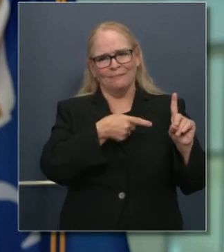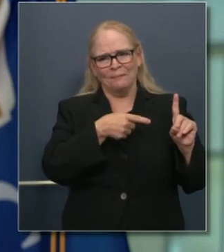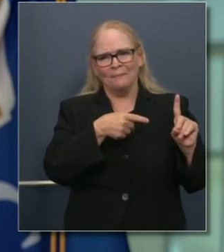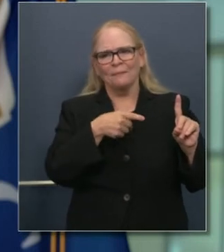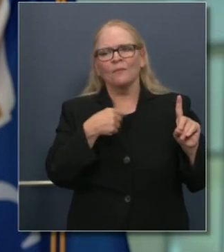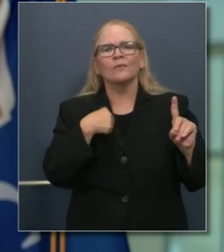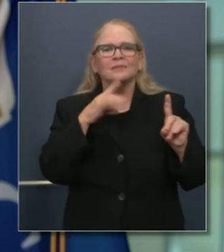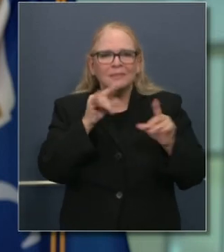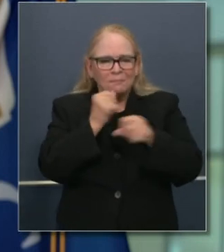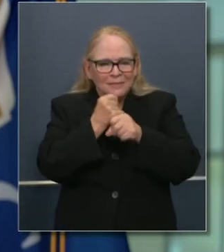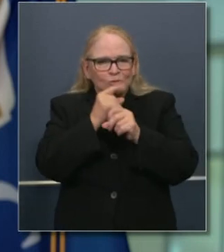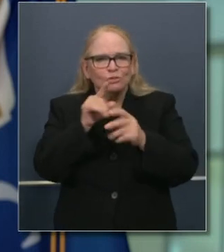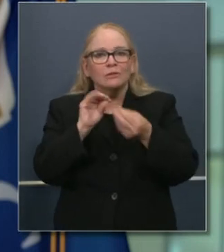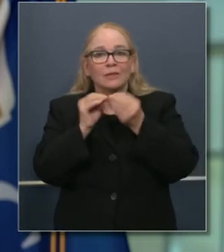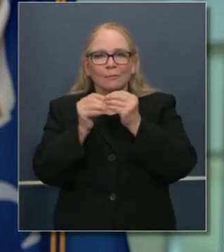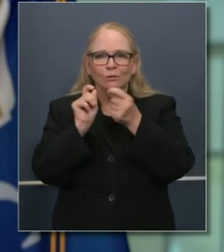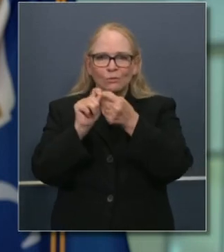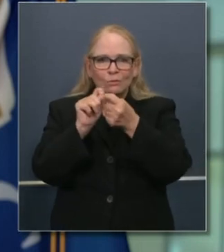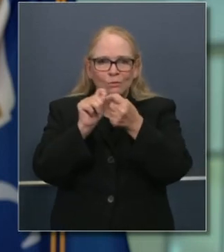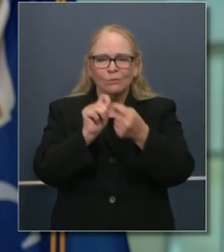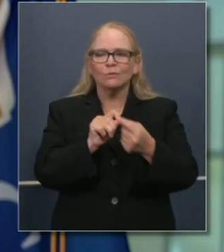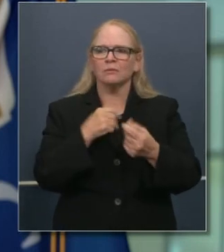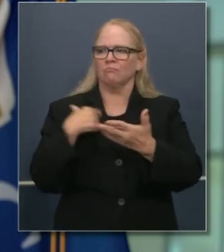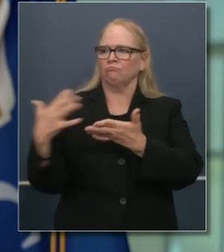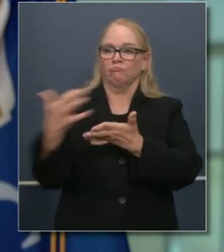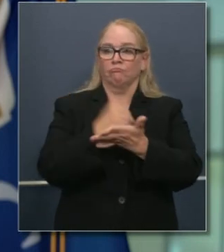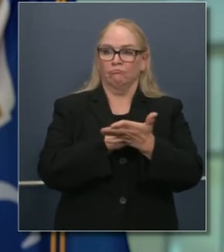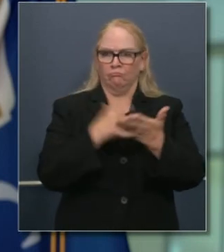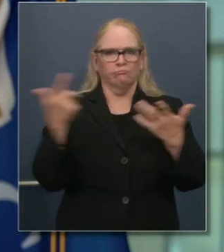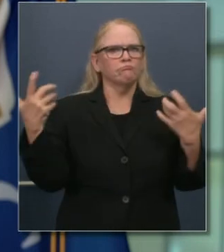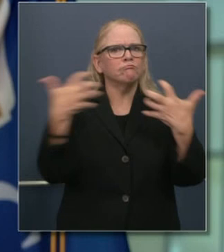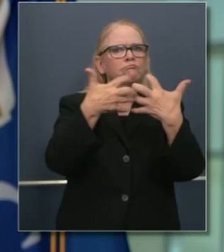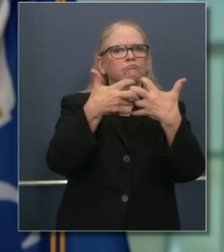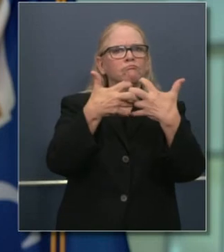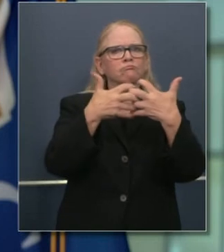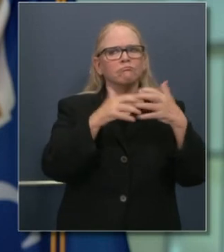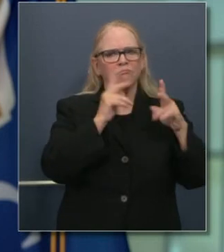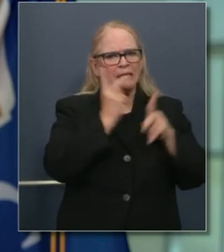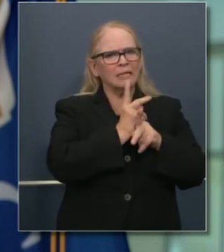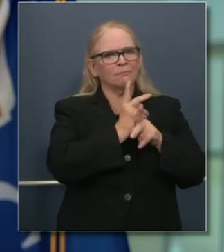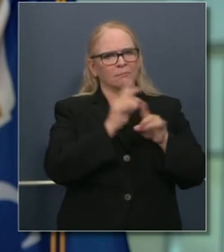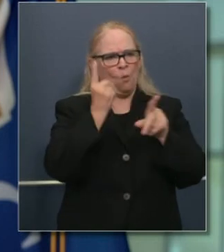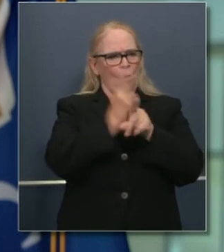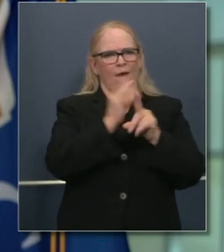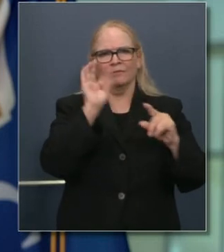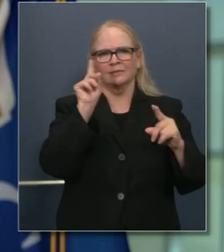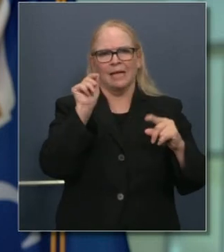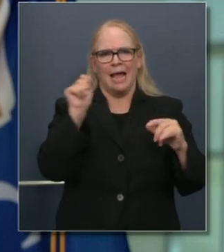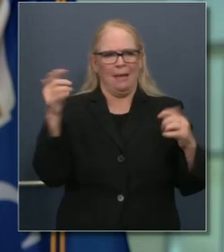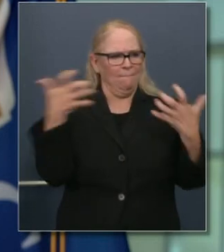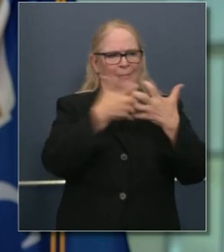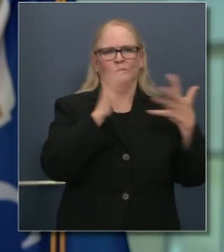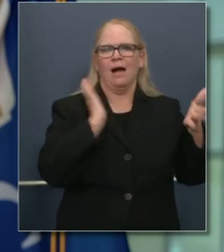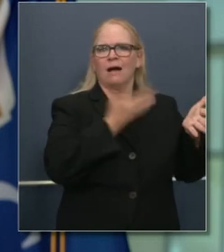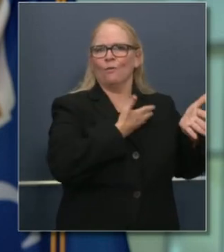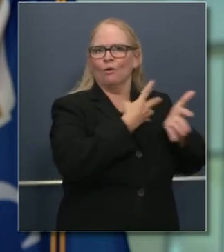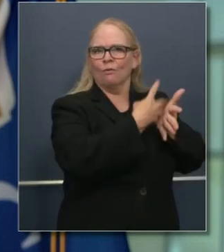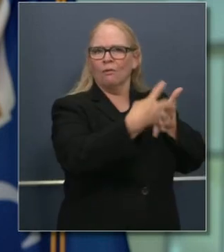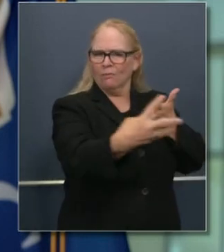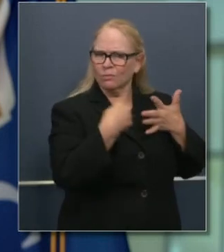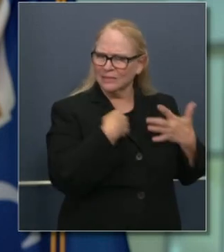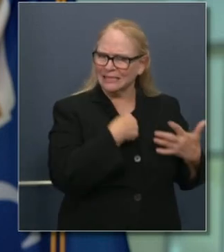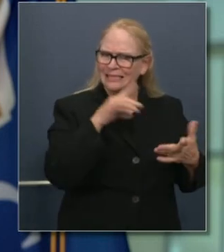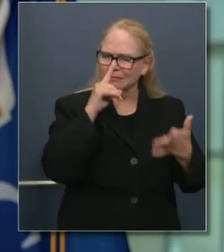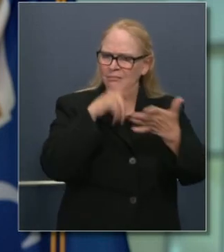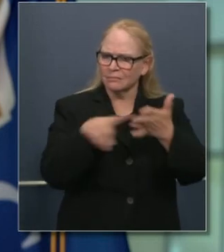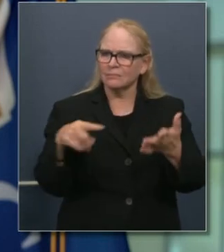de cuidados intensivos no mienten. Y estos son base para lo que decidamos en el Estado. En el próximo día o dos, después de